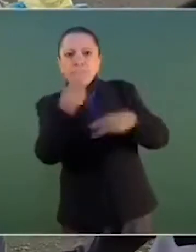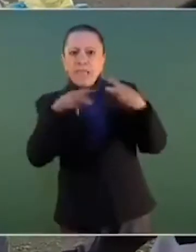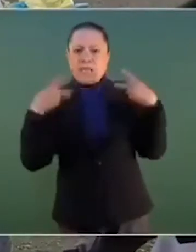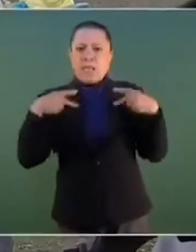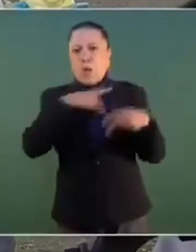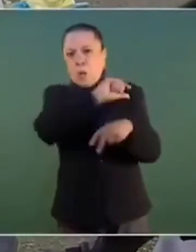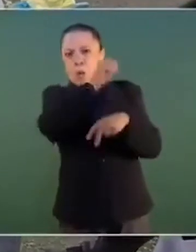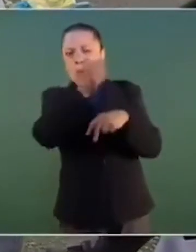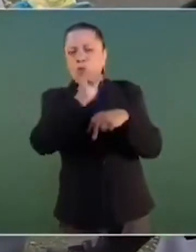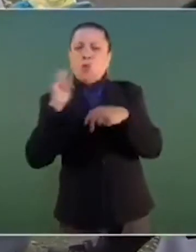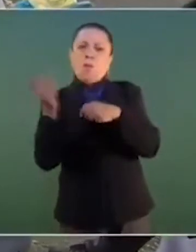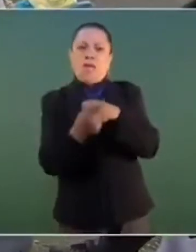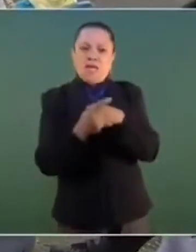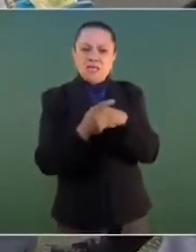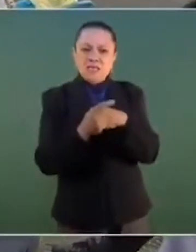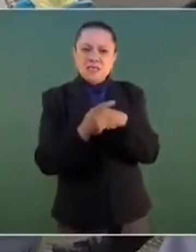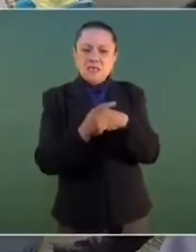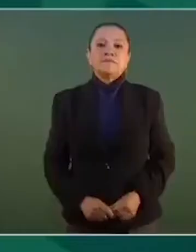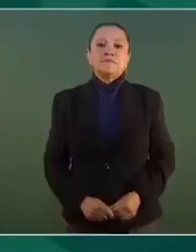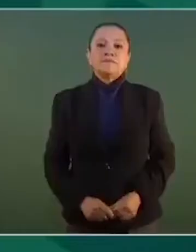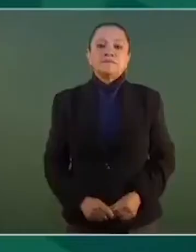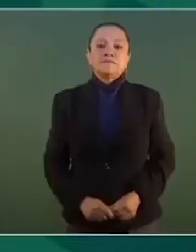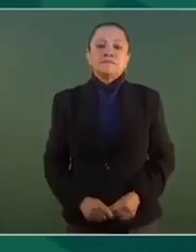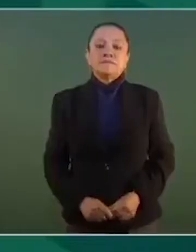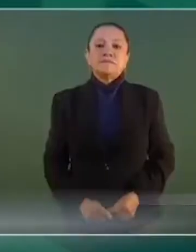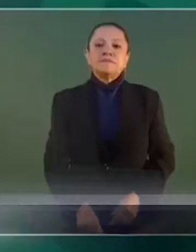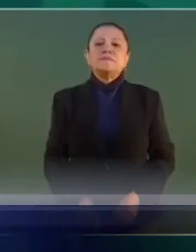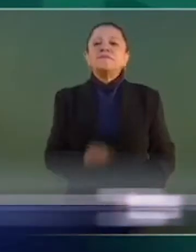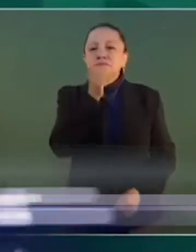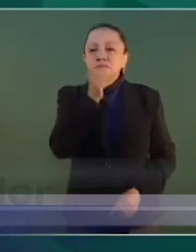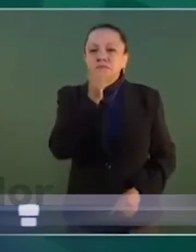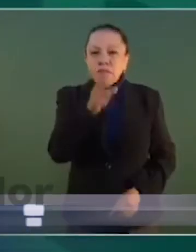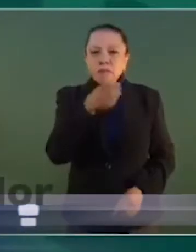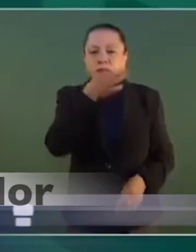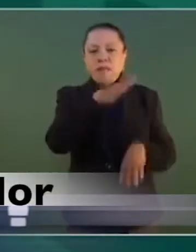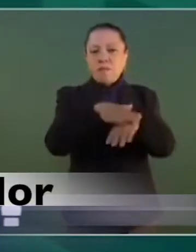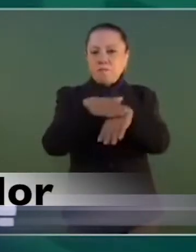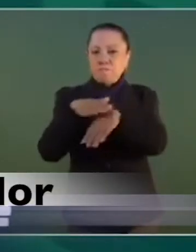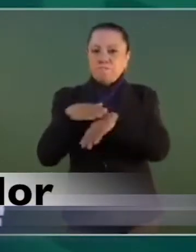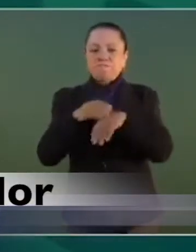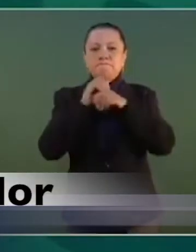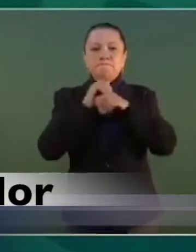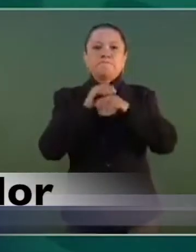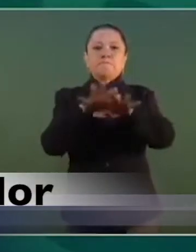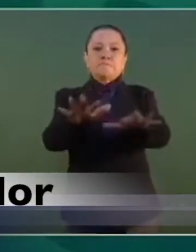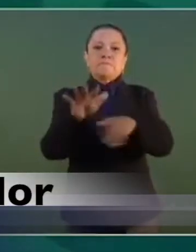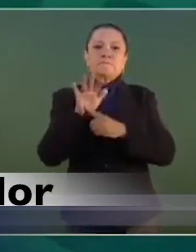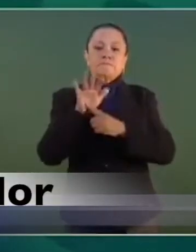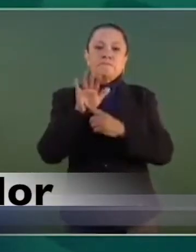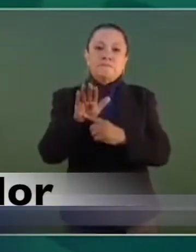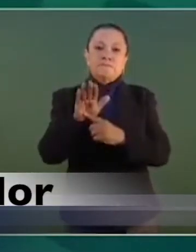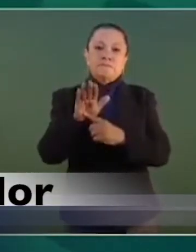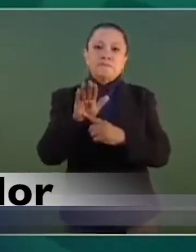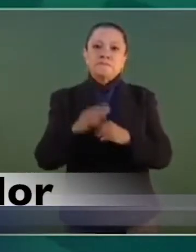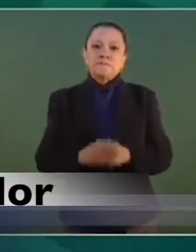aumentos a la luz por encima de la inflación. Se va a dar a conocer la